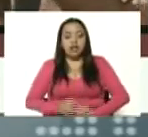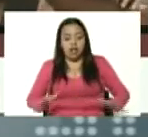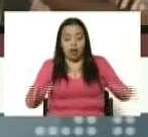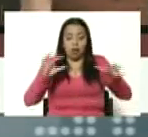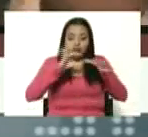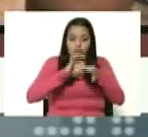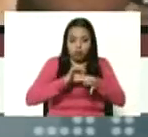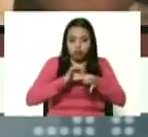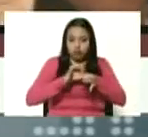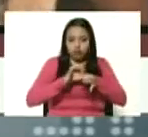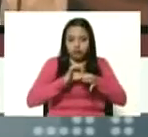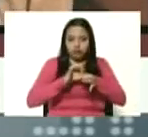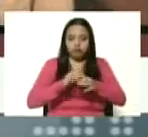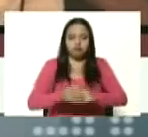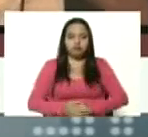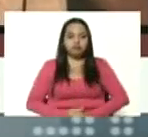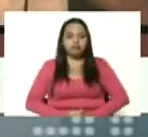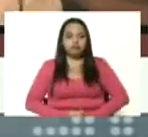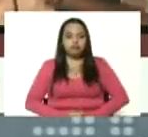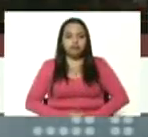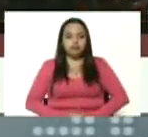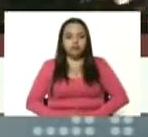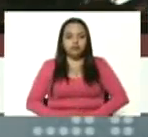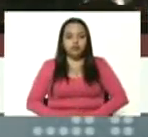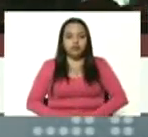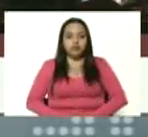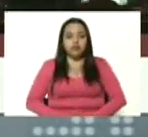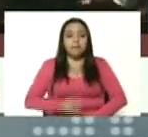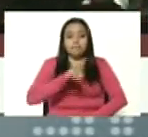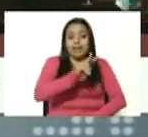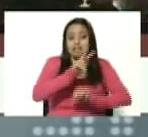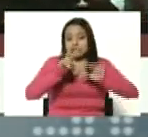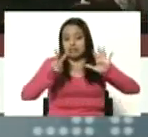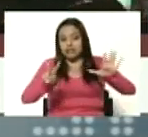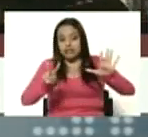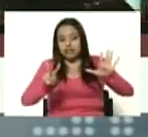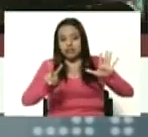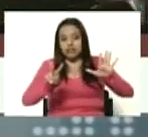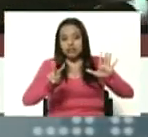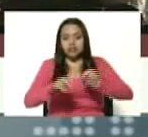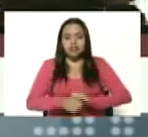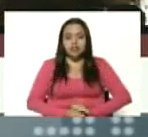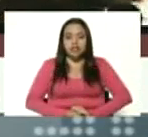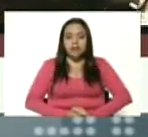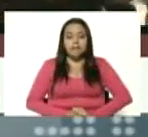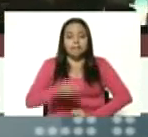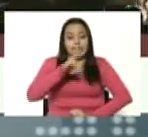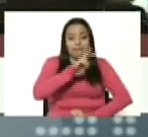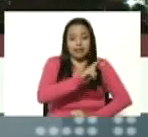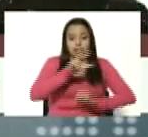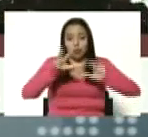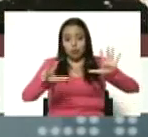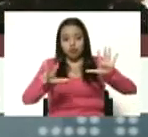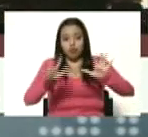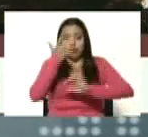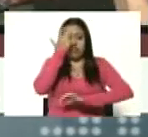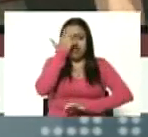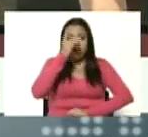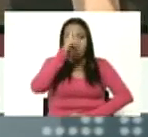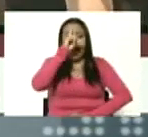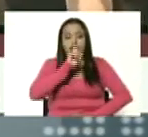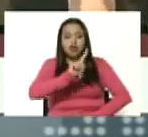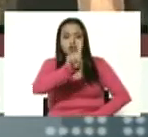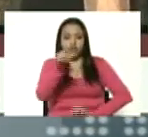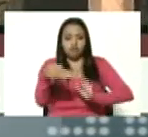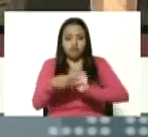si el 27 y 28 de febrero del año 89 el pueblo salió a